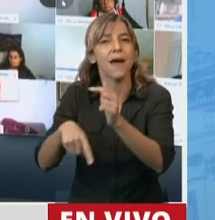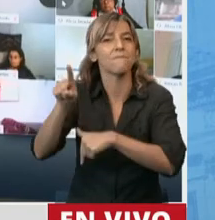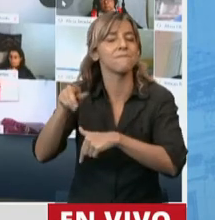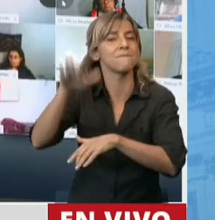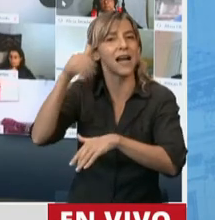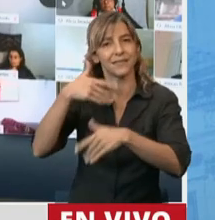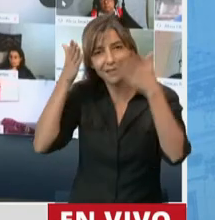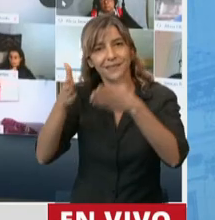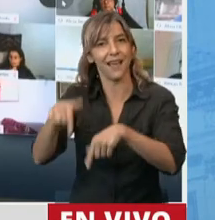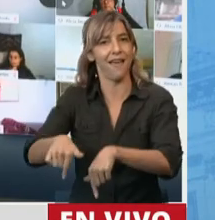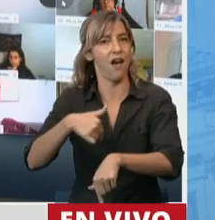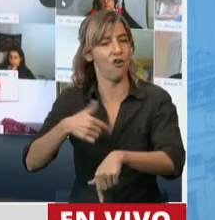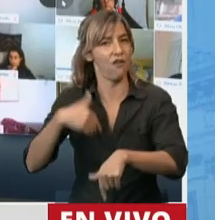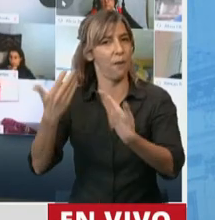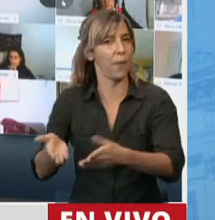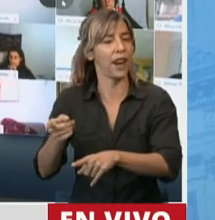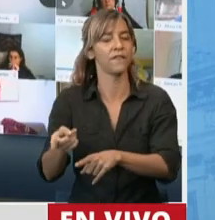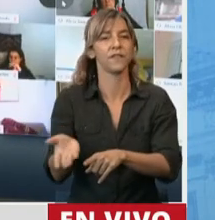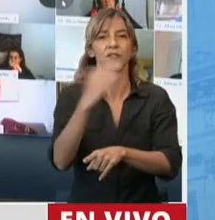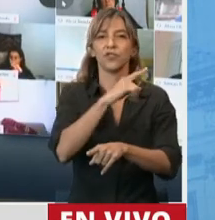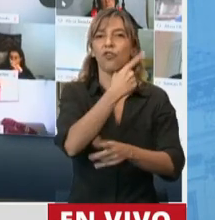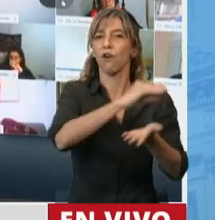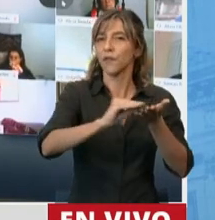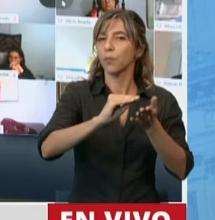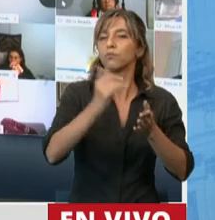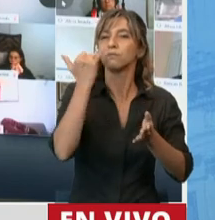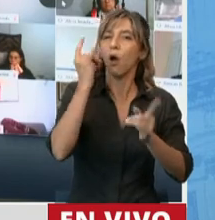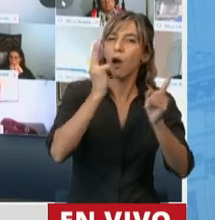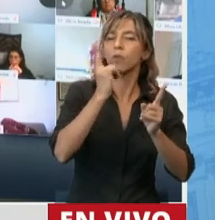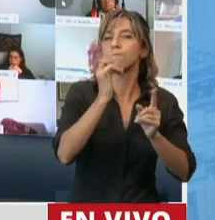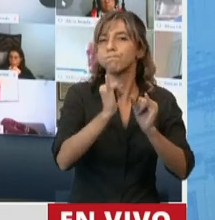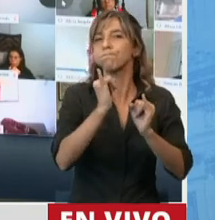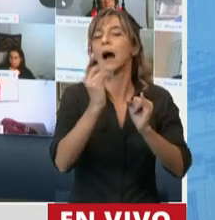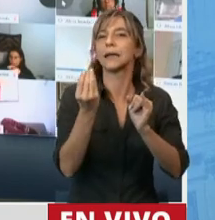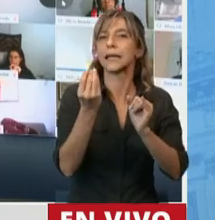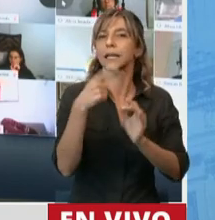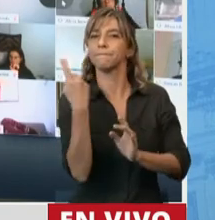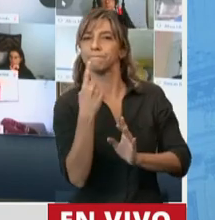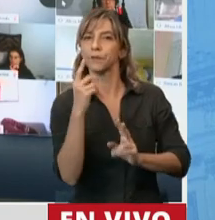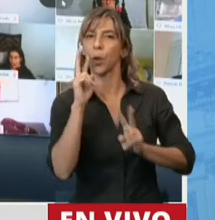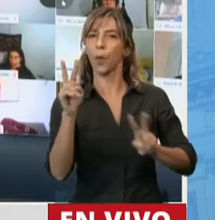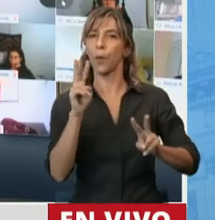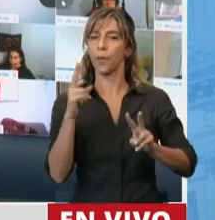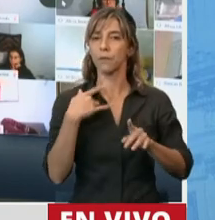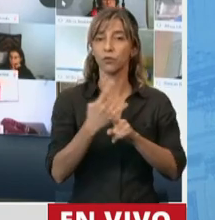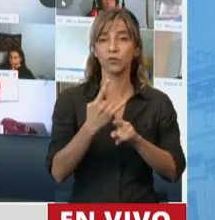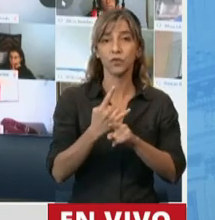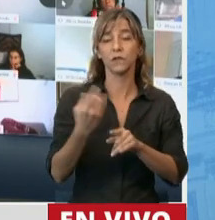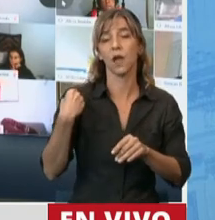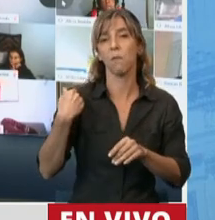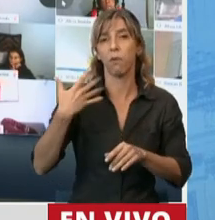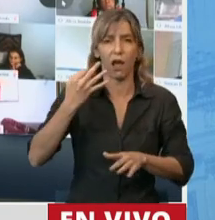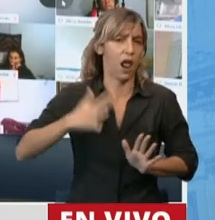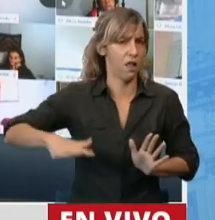marca el diputado Keglas, lo que vemos permanentemente, lo que está ocurriendo en la práctica, en la